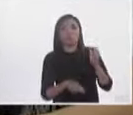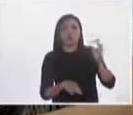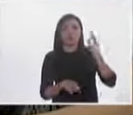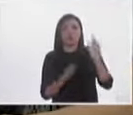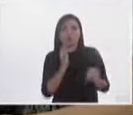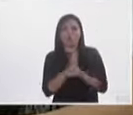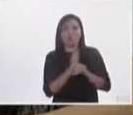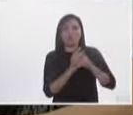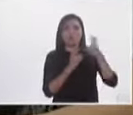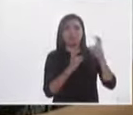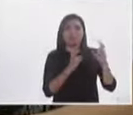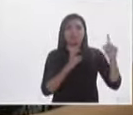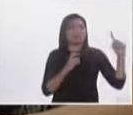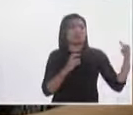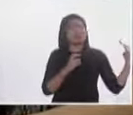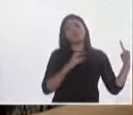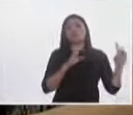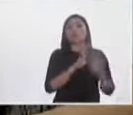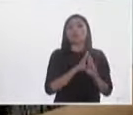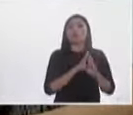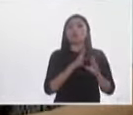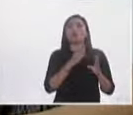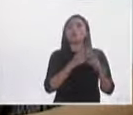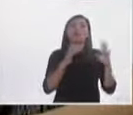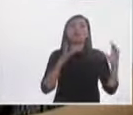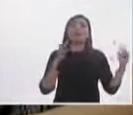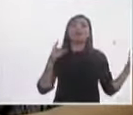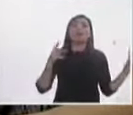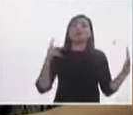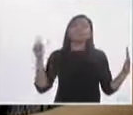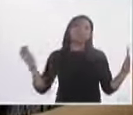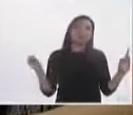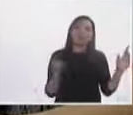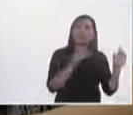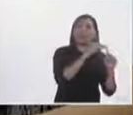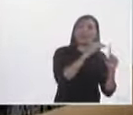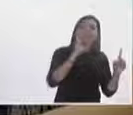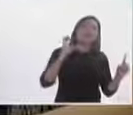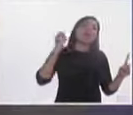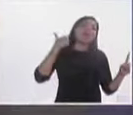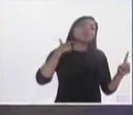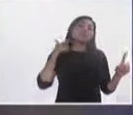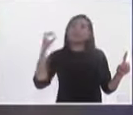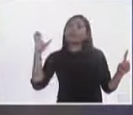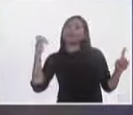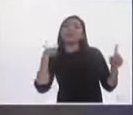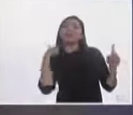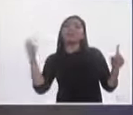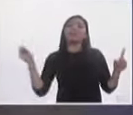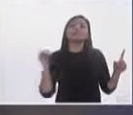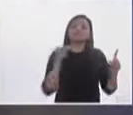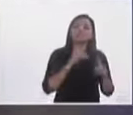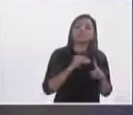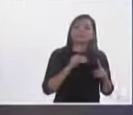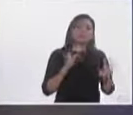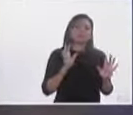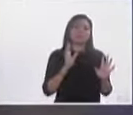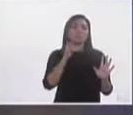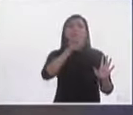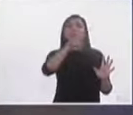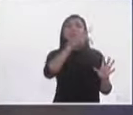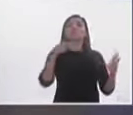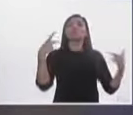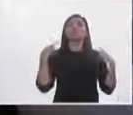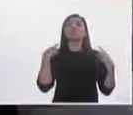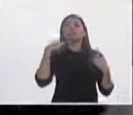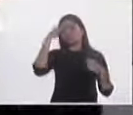candidatos independientes se les sume el ex priista, el ex panista, el ex, ex, ex? Al final de cuentas es el señor que decide. Tiene la historia